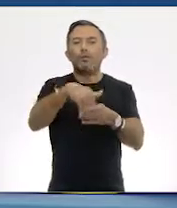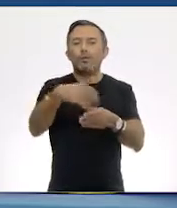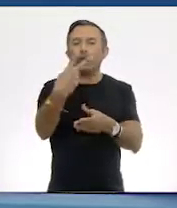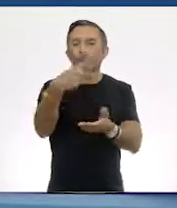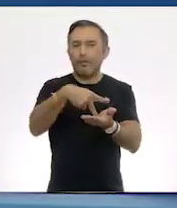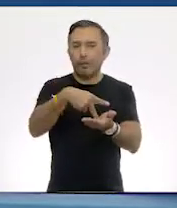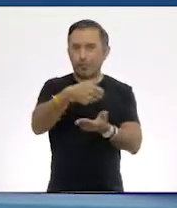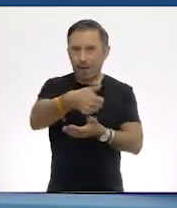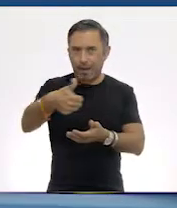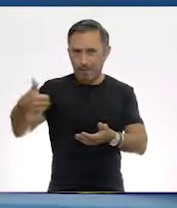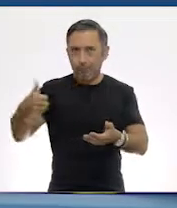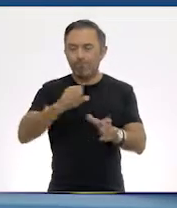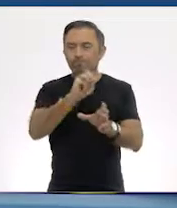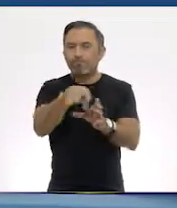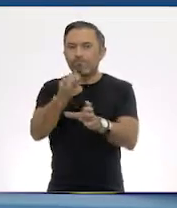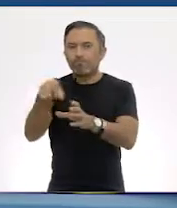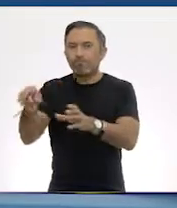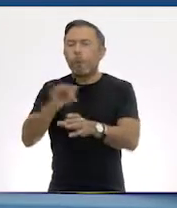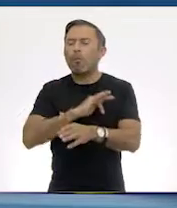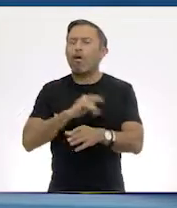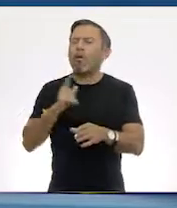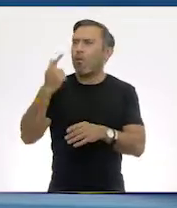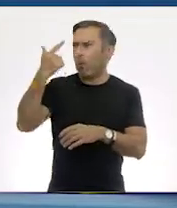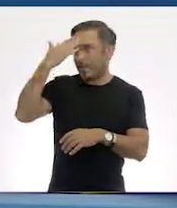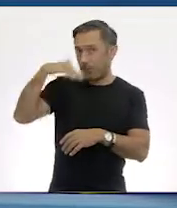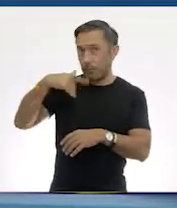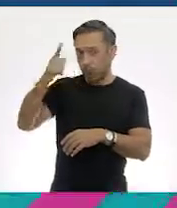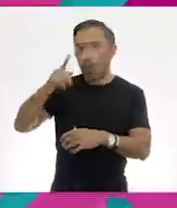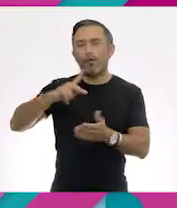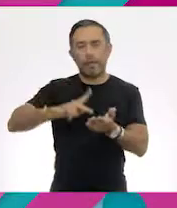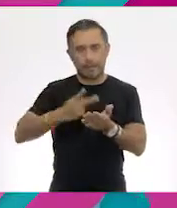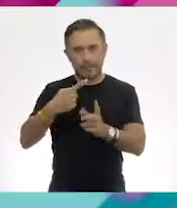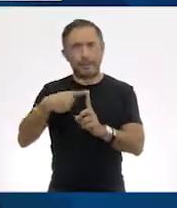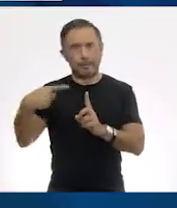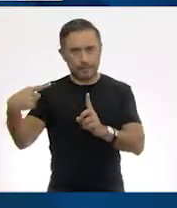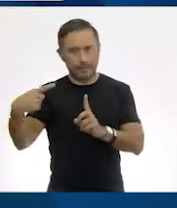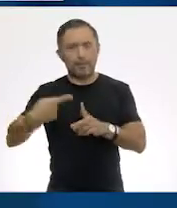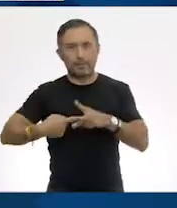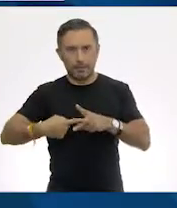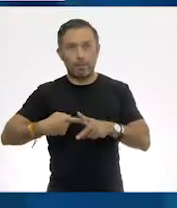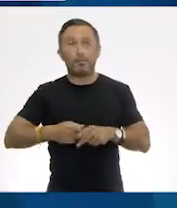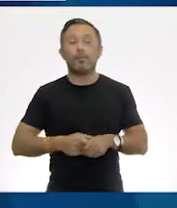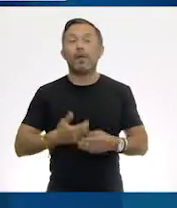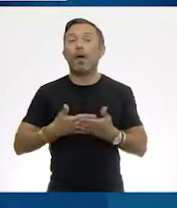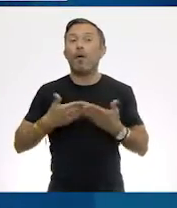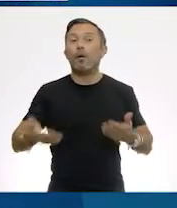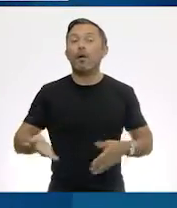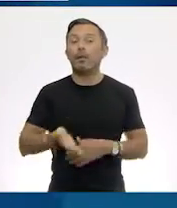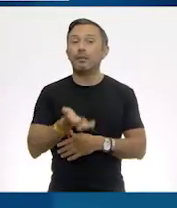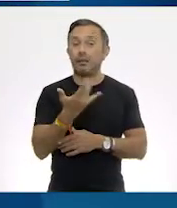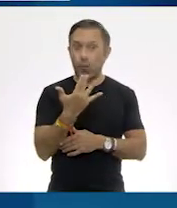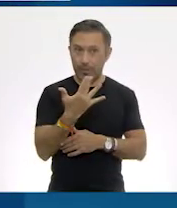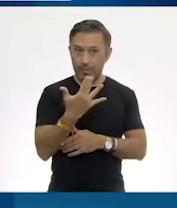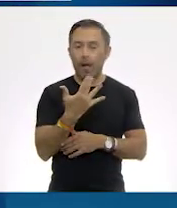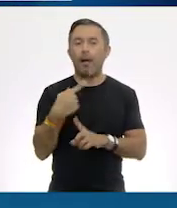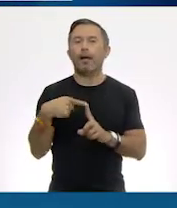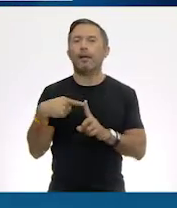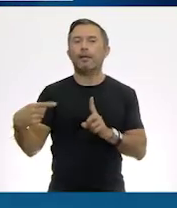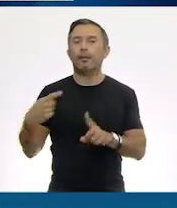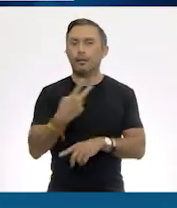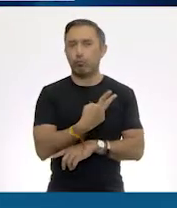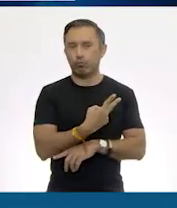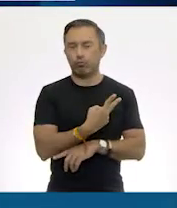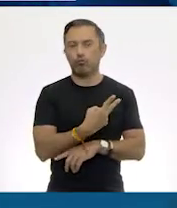dime. Tenemos que volver a dividir, pero ahora 50 entre 2. 50 entre